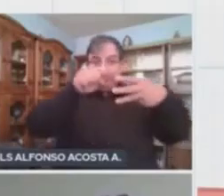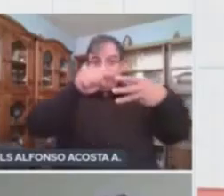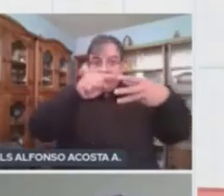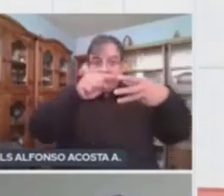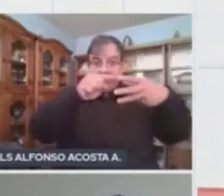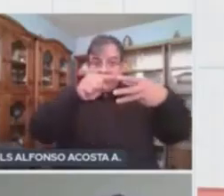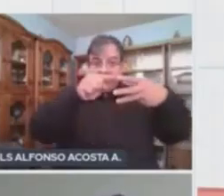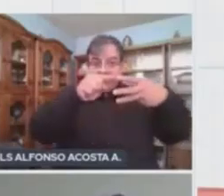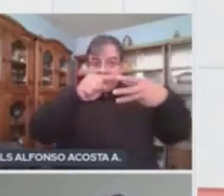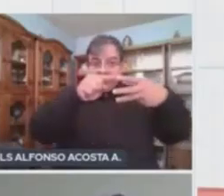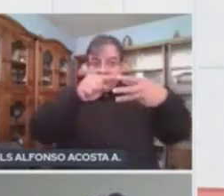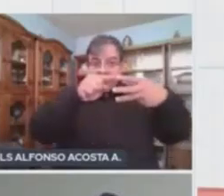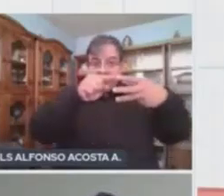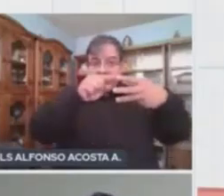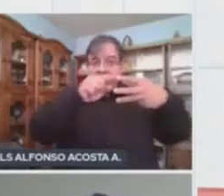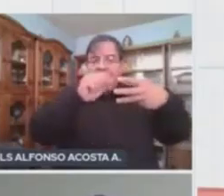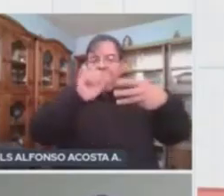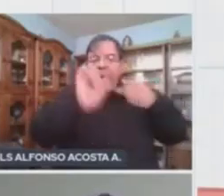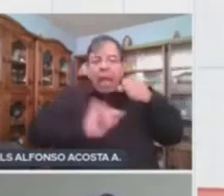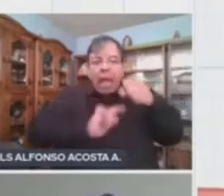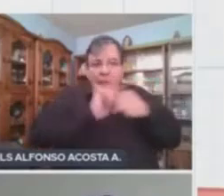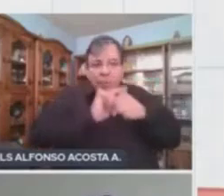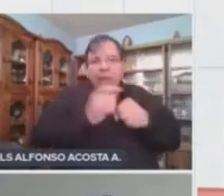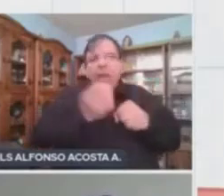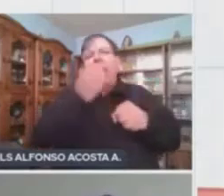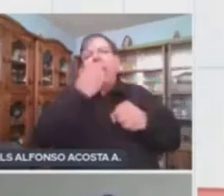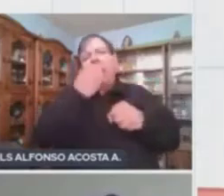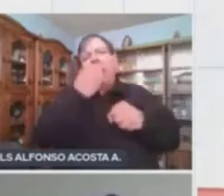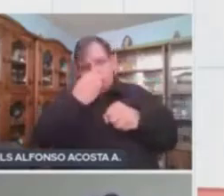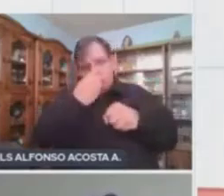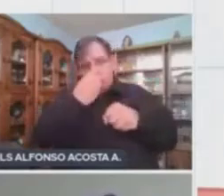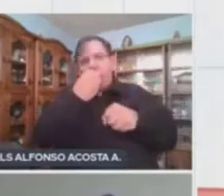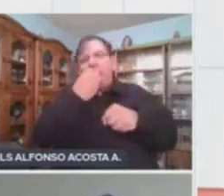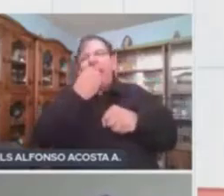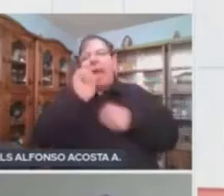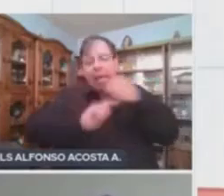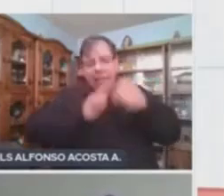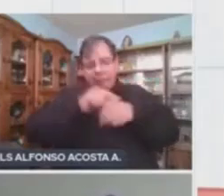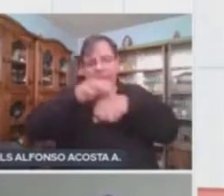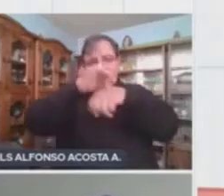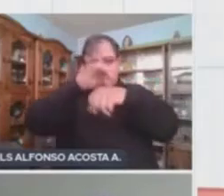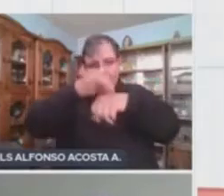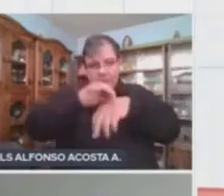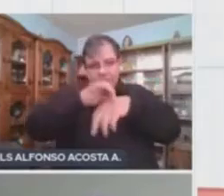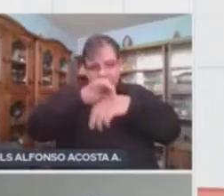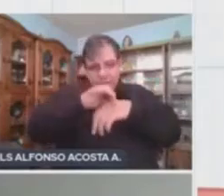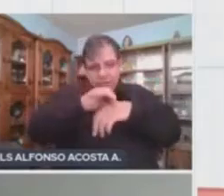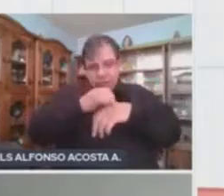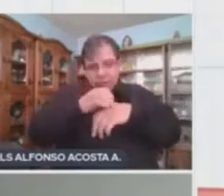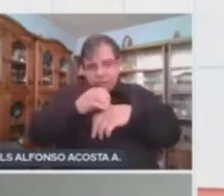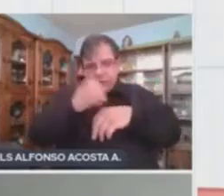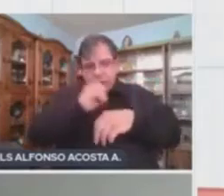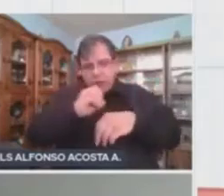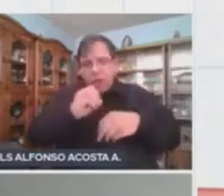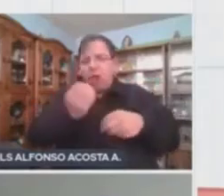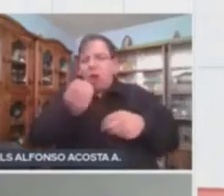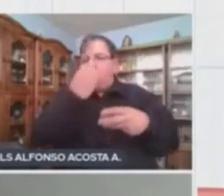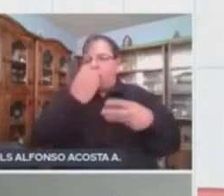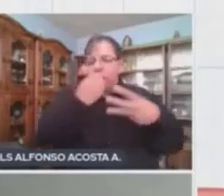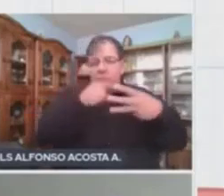tenemos a los animales que se alimentan de animales herbívoros. Y también se llama consumidores secundarios.